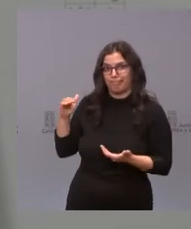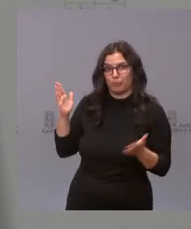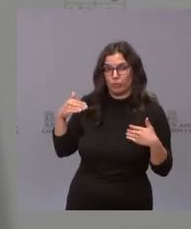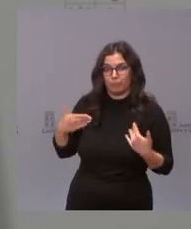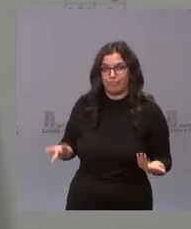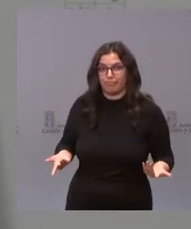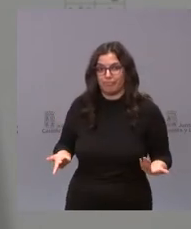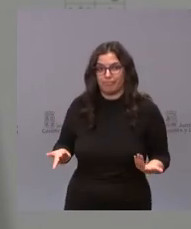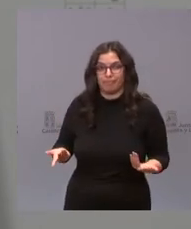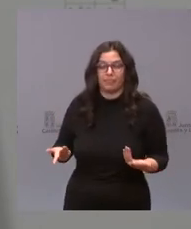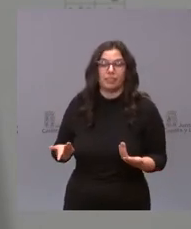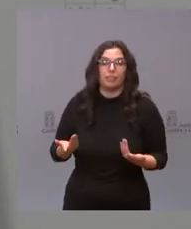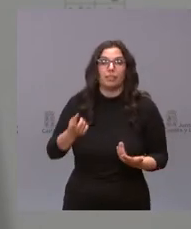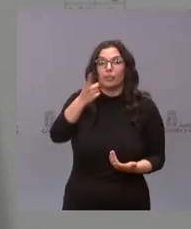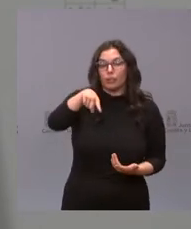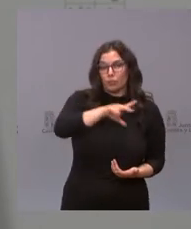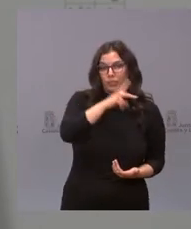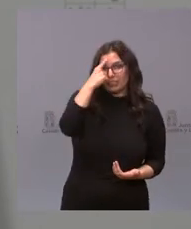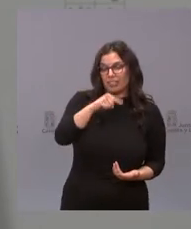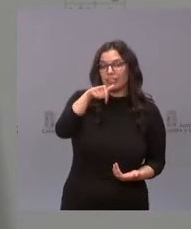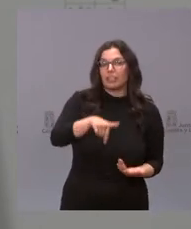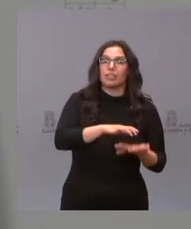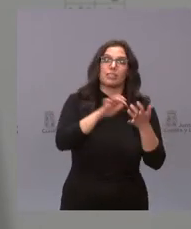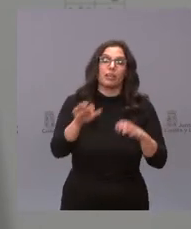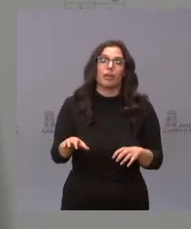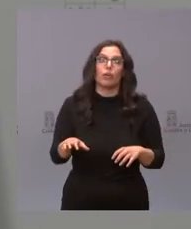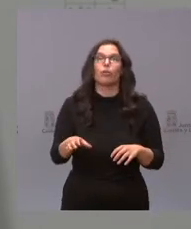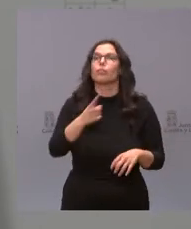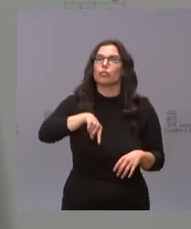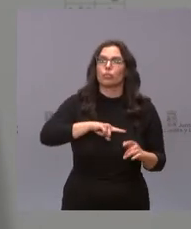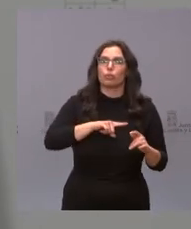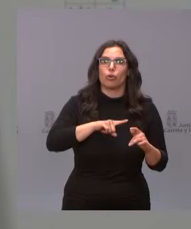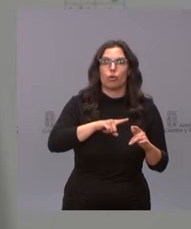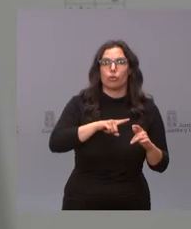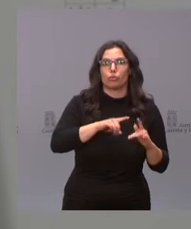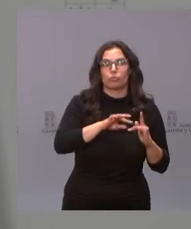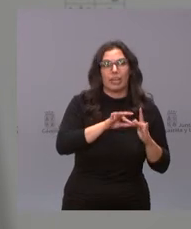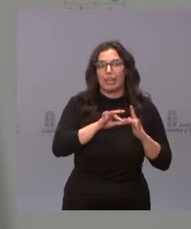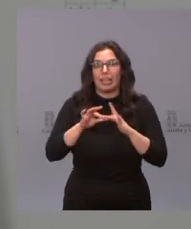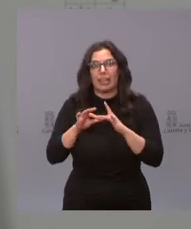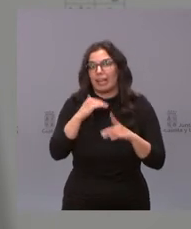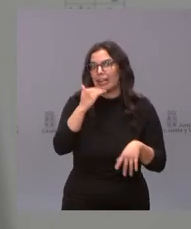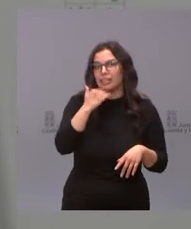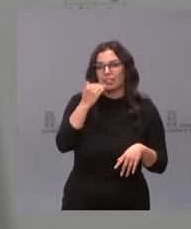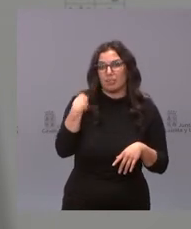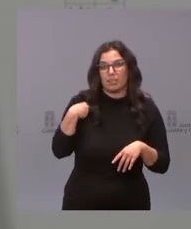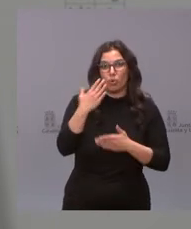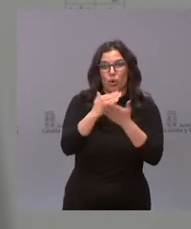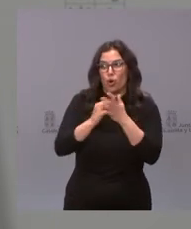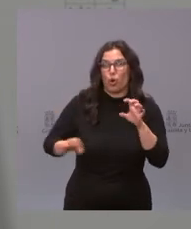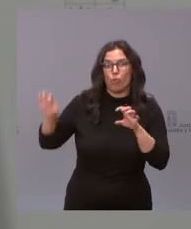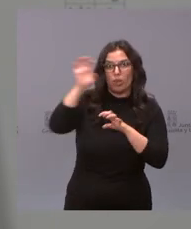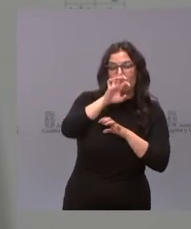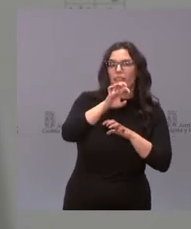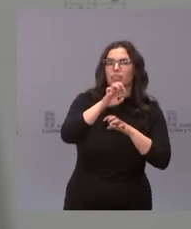vacunas estamos como saben ustedes Castilla y León liderando en los puestos de cabeza de vacunación de primera